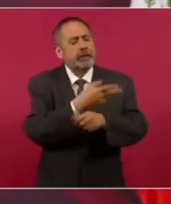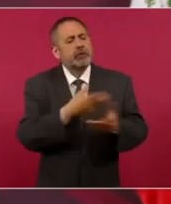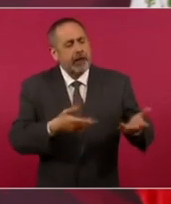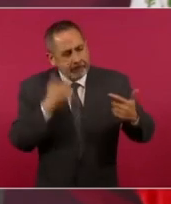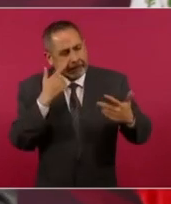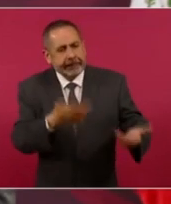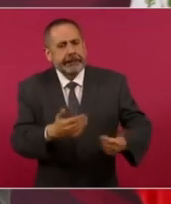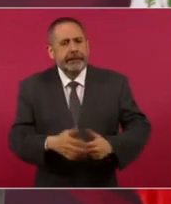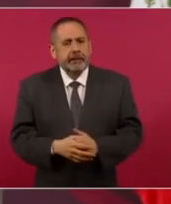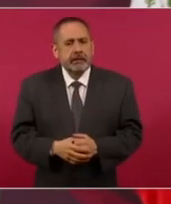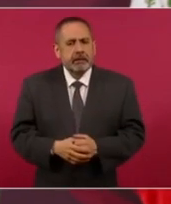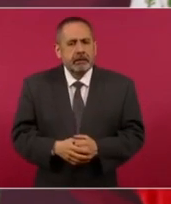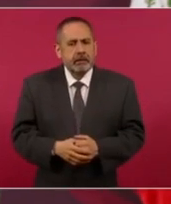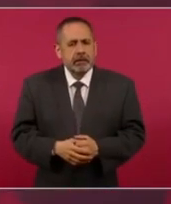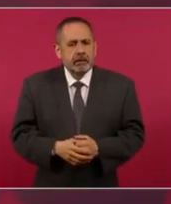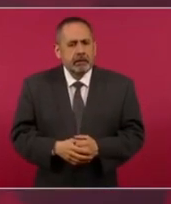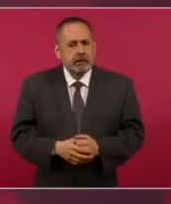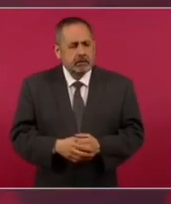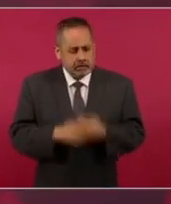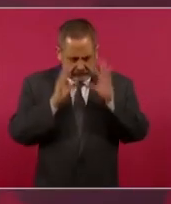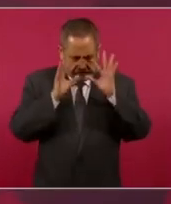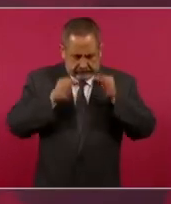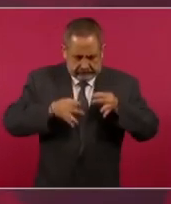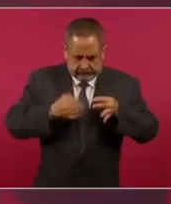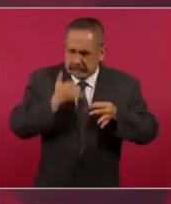¿por qué no la autocrítica?